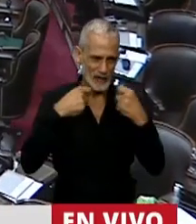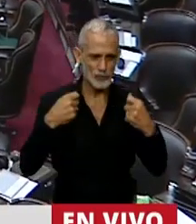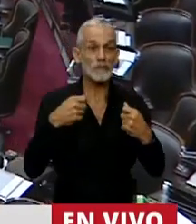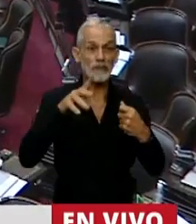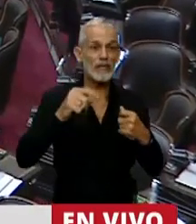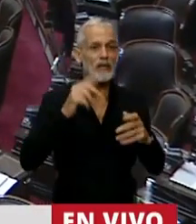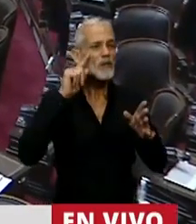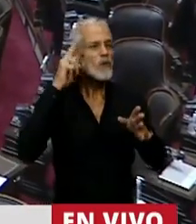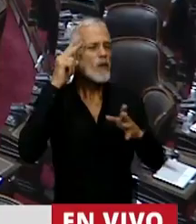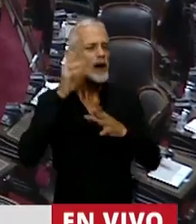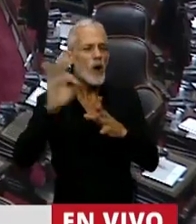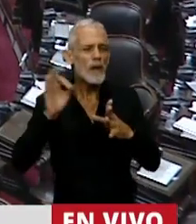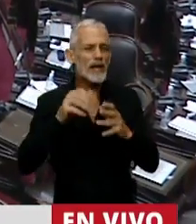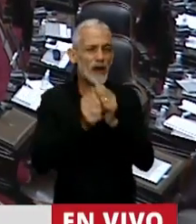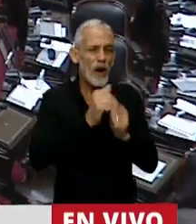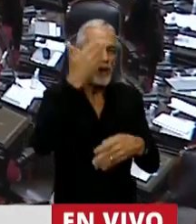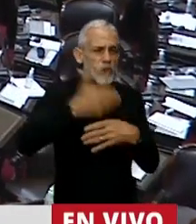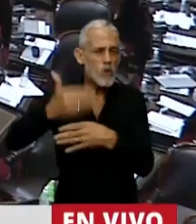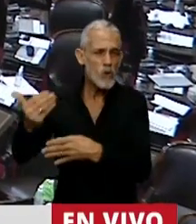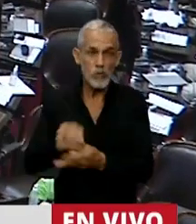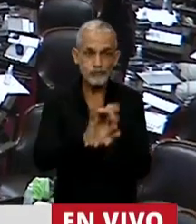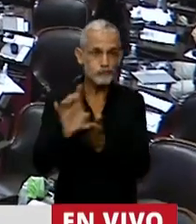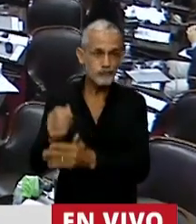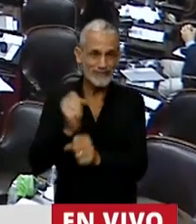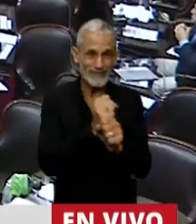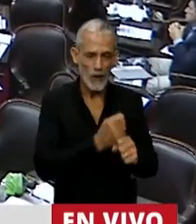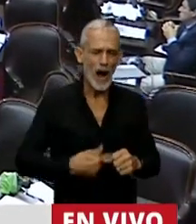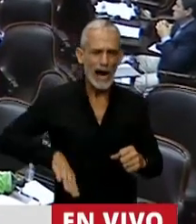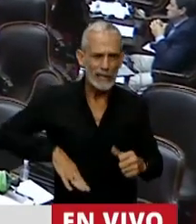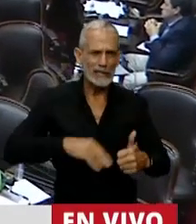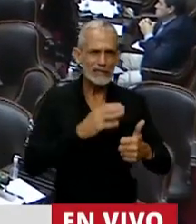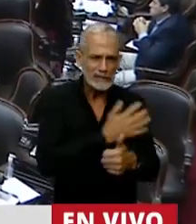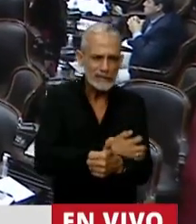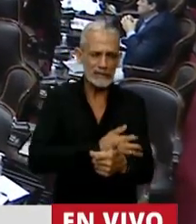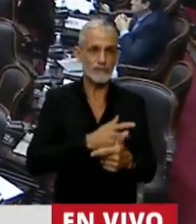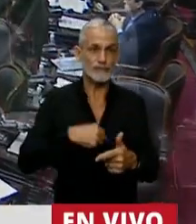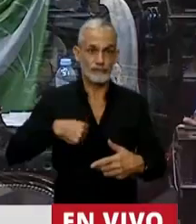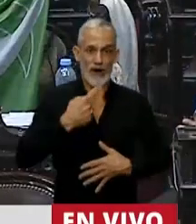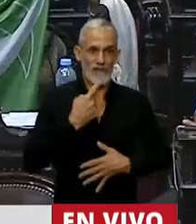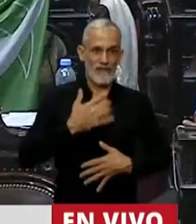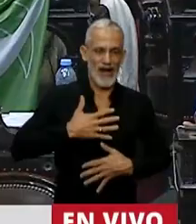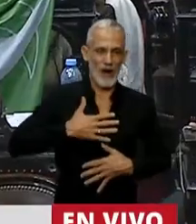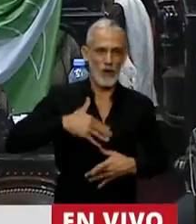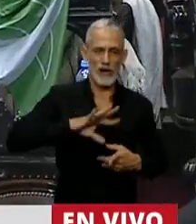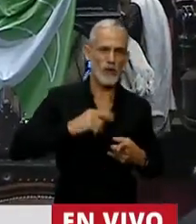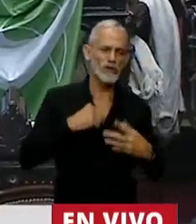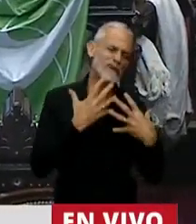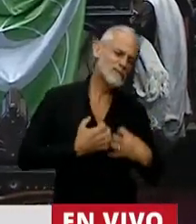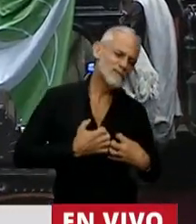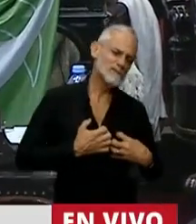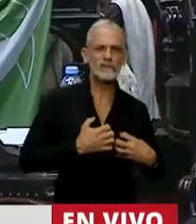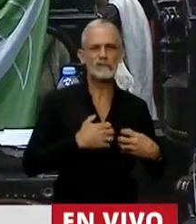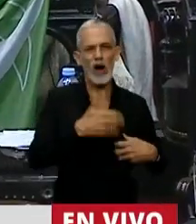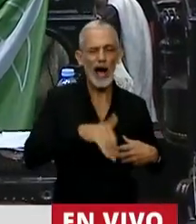cuando se produjeron el cierre de fábricas, la desocupación y el hambre, y muchos de nosotros, los varones, estábamos deprimidos en la